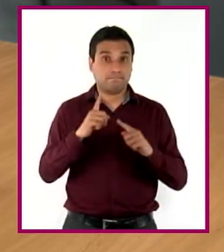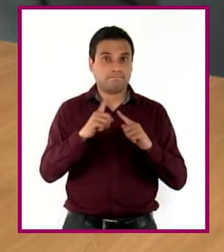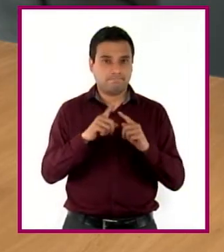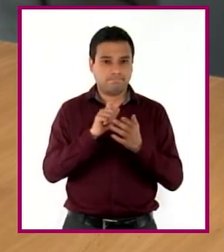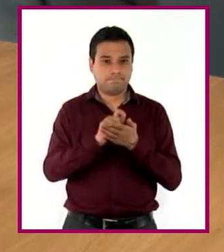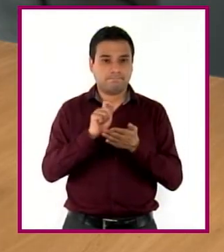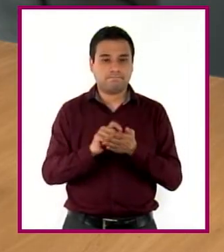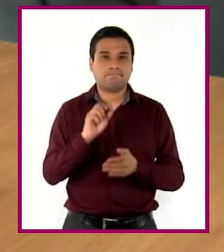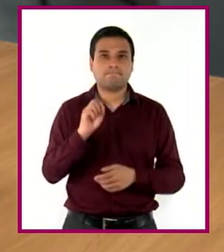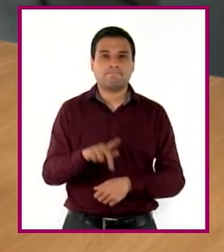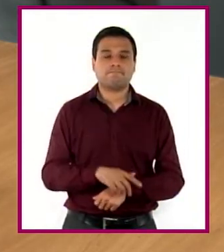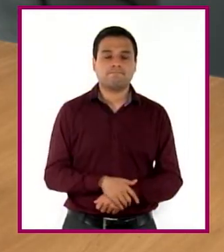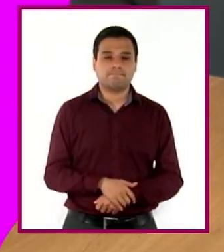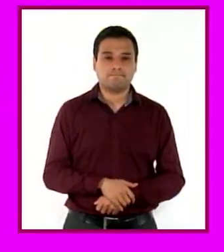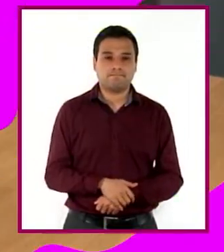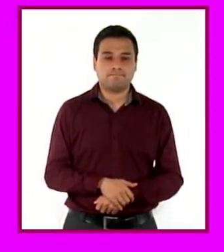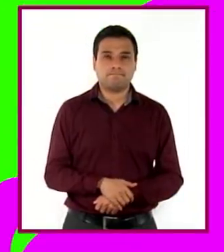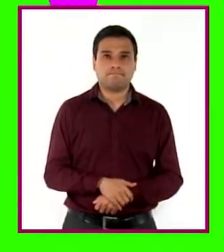Vamos.